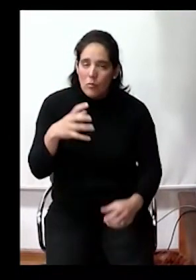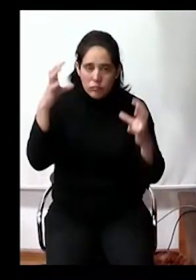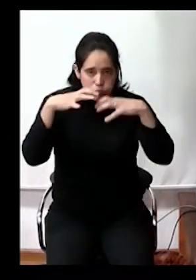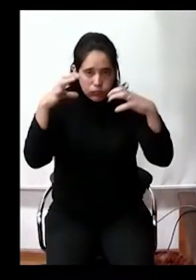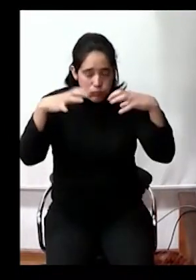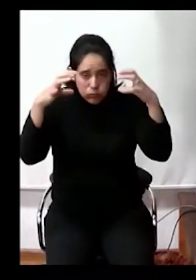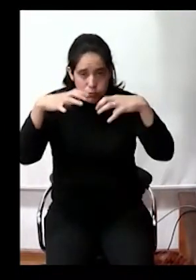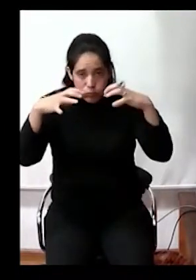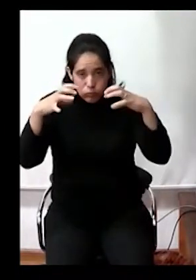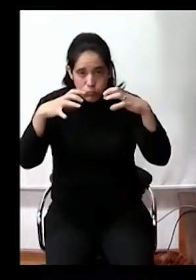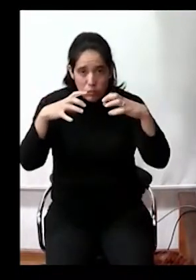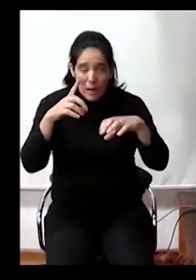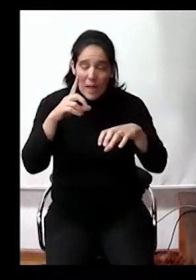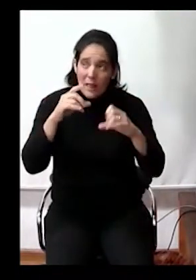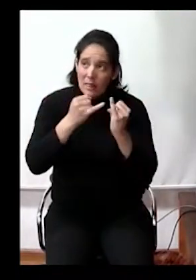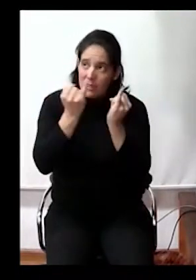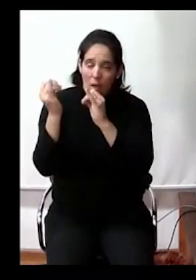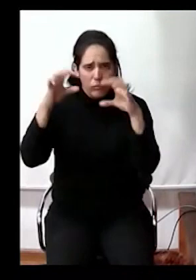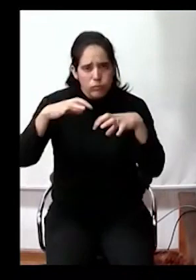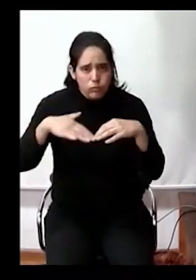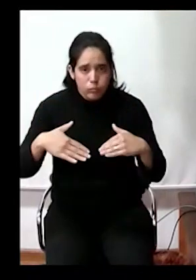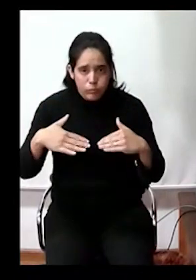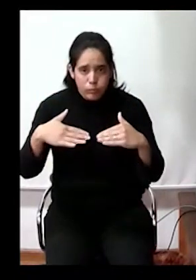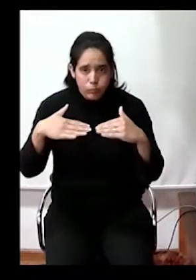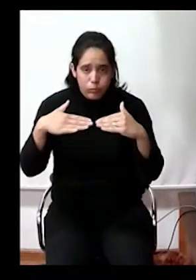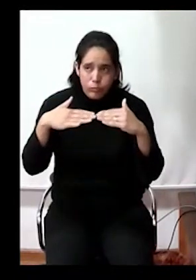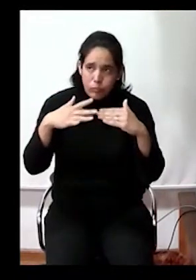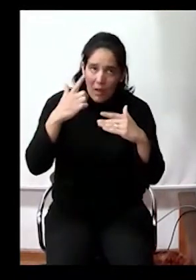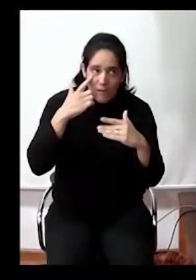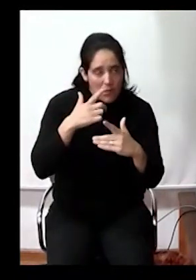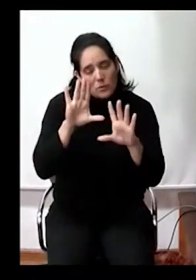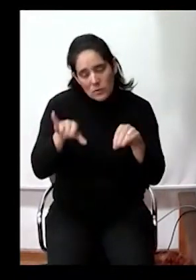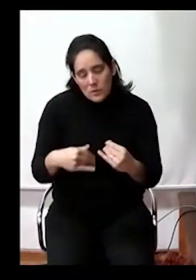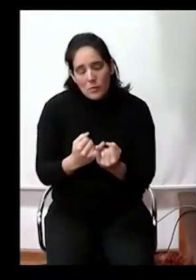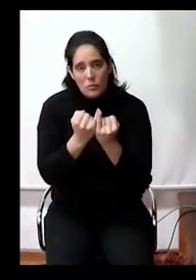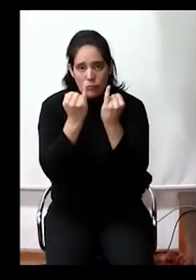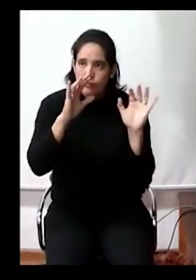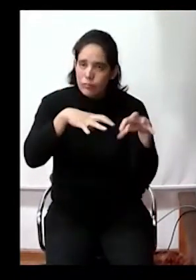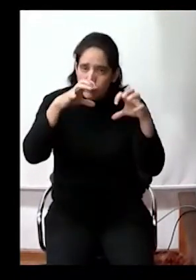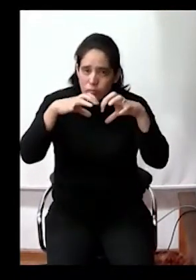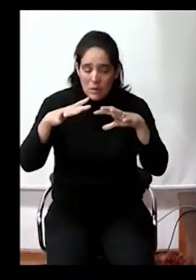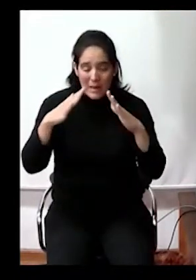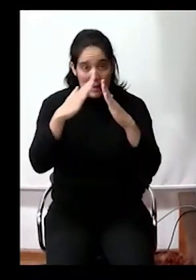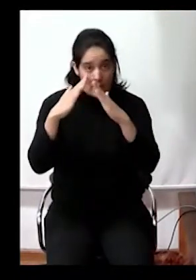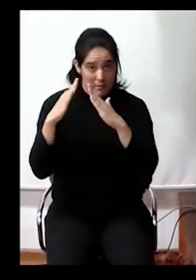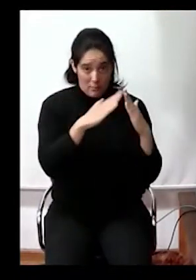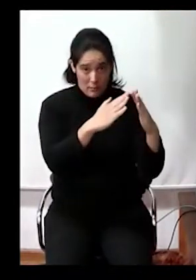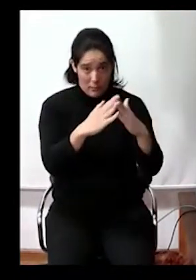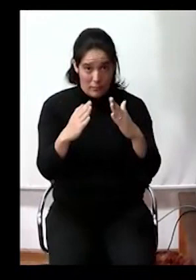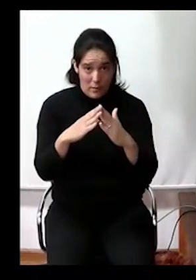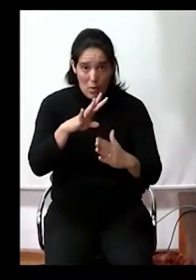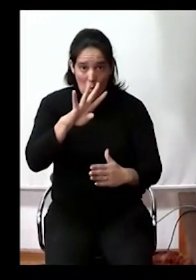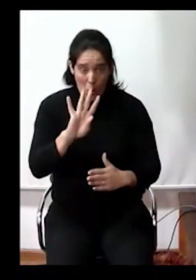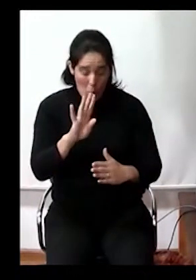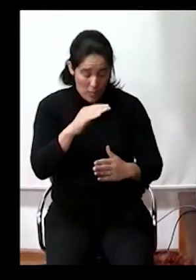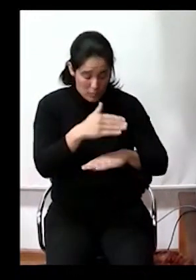intensas en cortos periodos de tiempo, cosa que cada vez vemos con más frecuencia, las viviendas de cuatro padrones